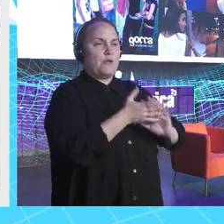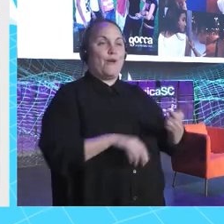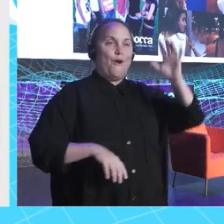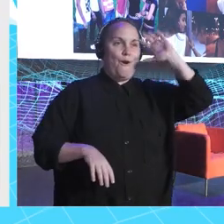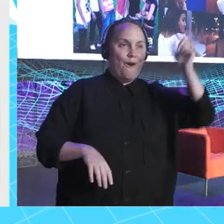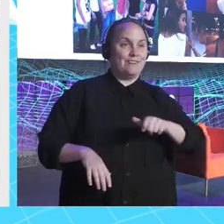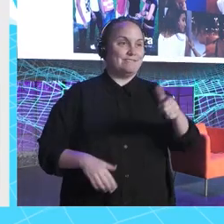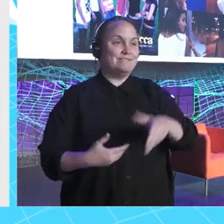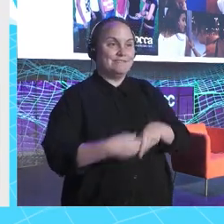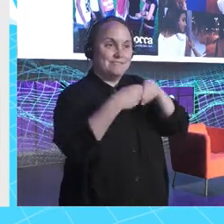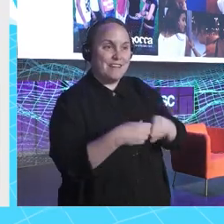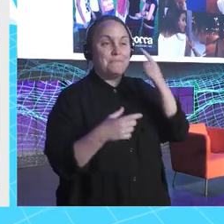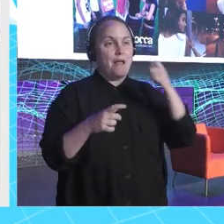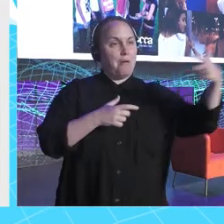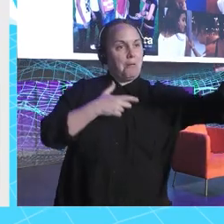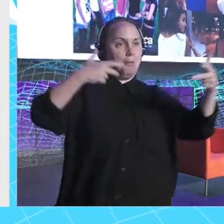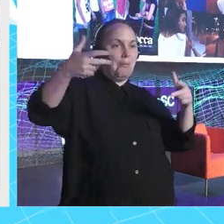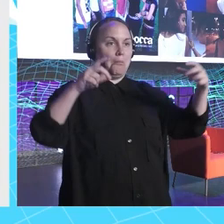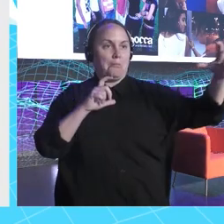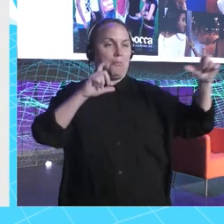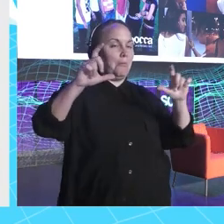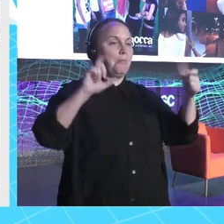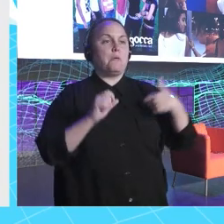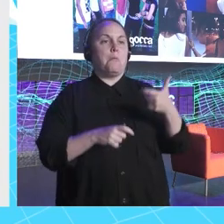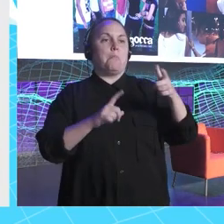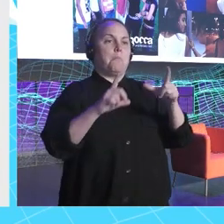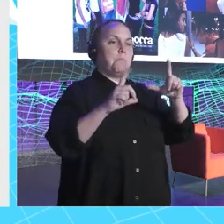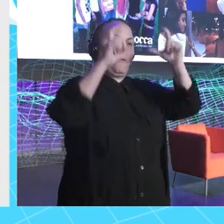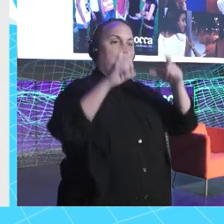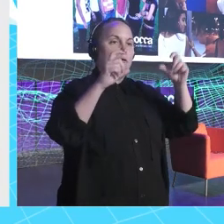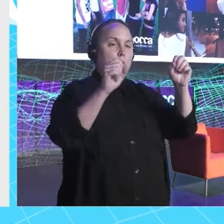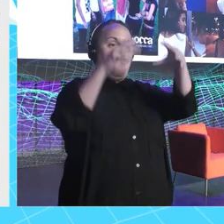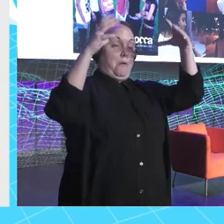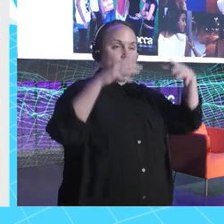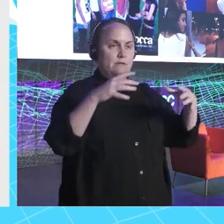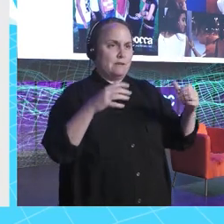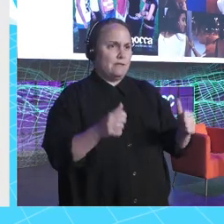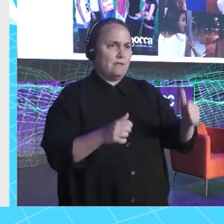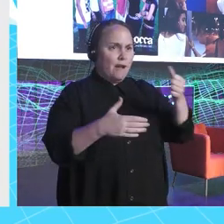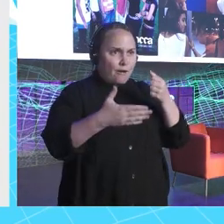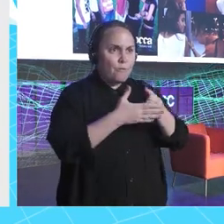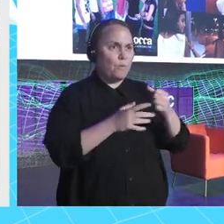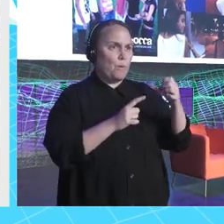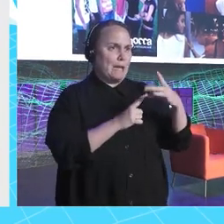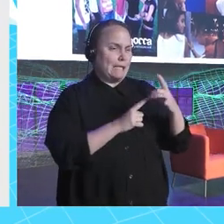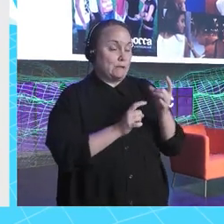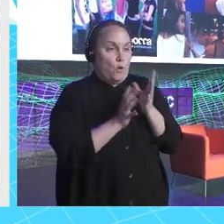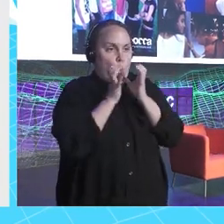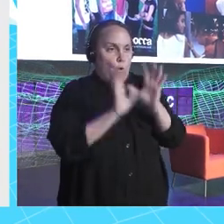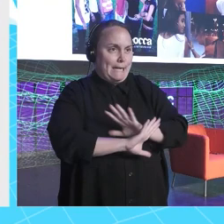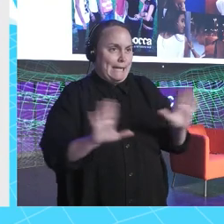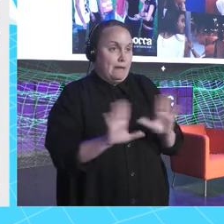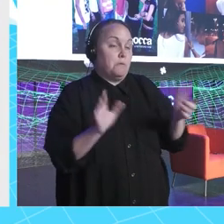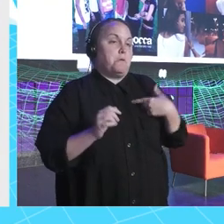Andrea, ¿cómo estás? Mira, foco aquí, foco aquí. Yo le daba, pum, salta el flash, todo. Mira, el fondo me salió gris, horroroso, pero yo con el